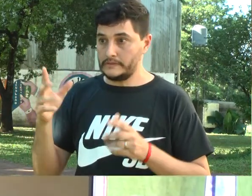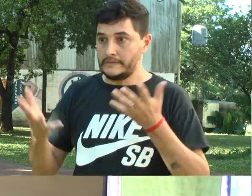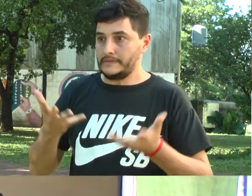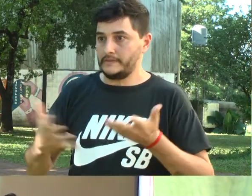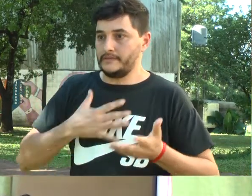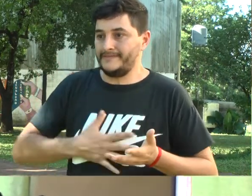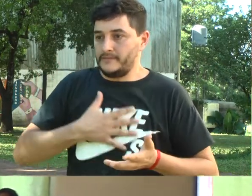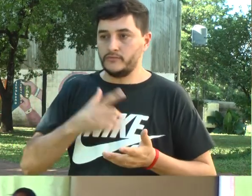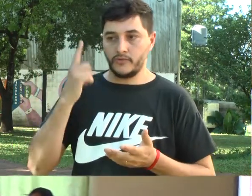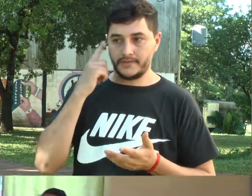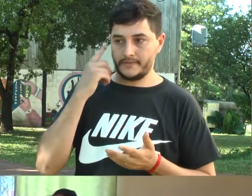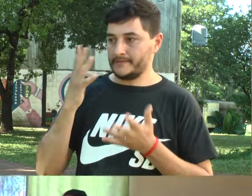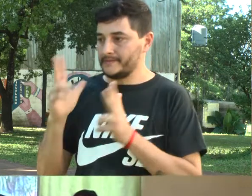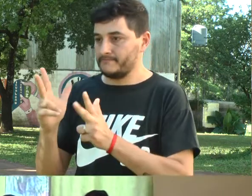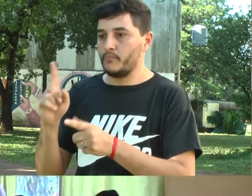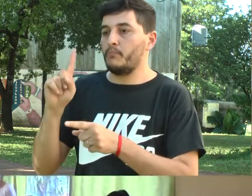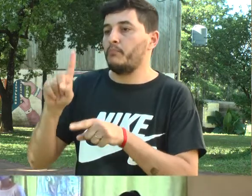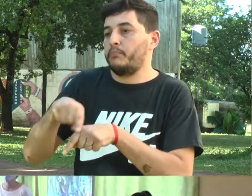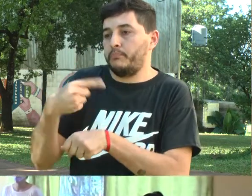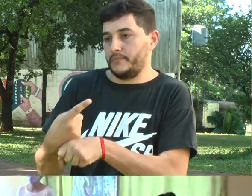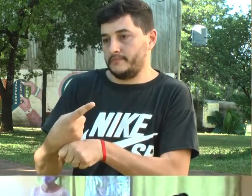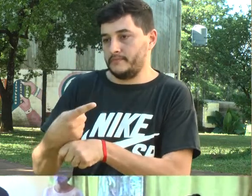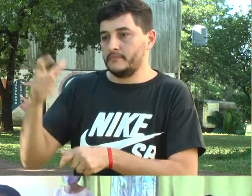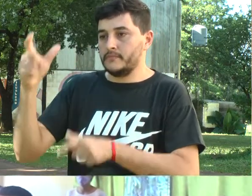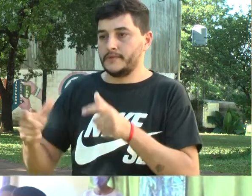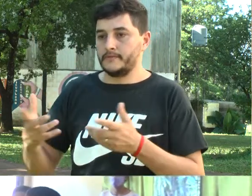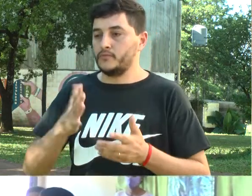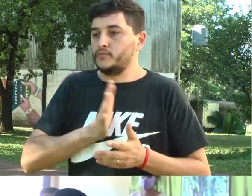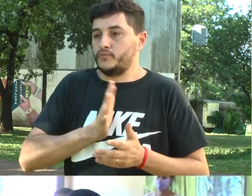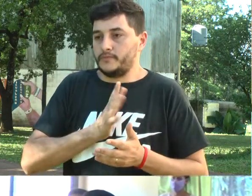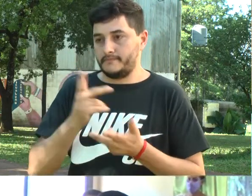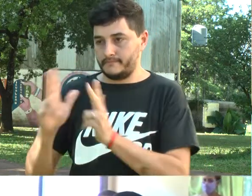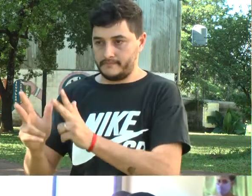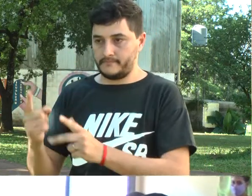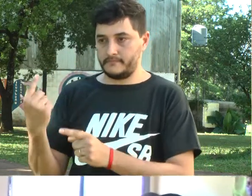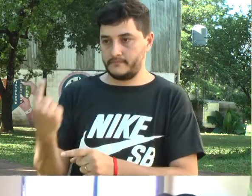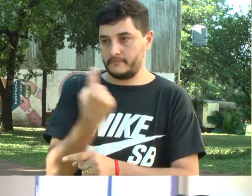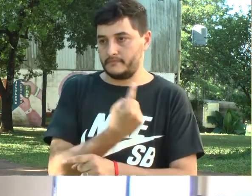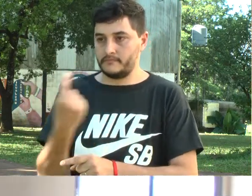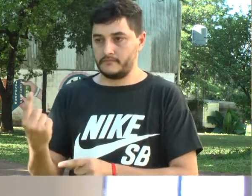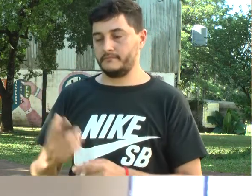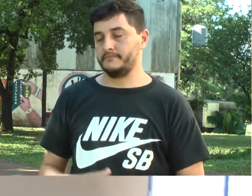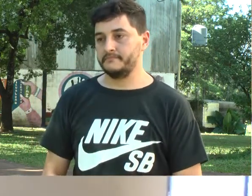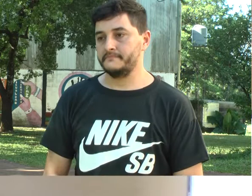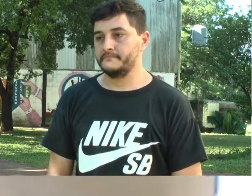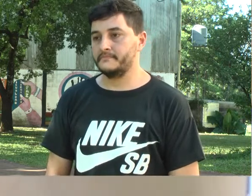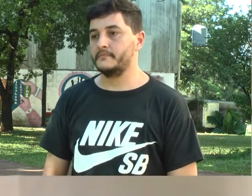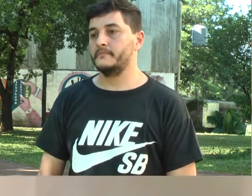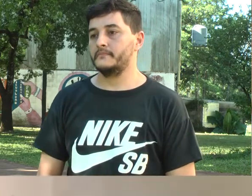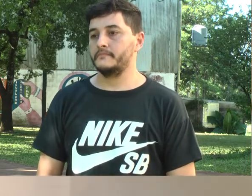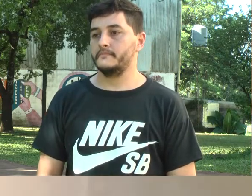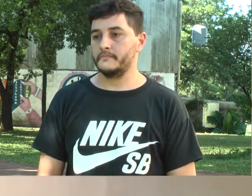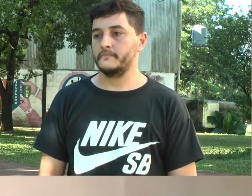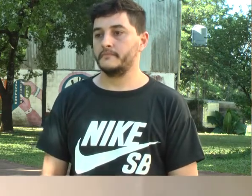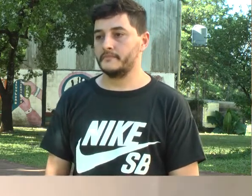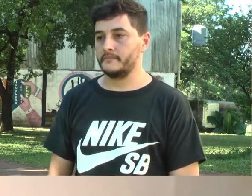¿Cuál es la dificultad que crece? La barrera en la comunicación. Muchos se asustan por ver personas sordas y